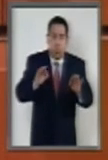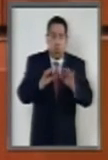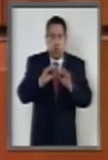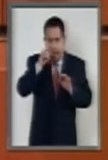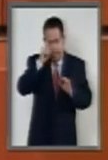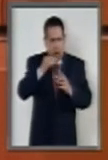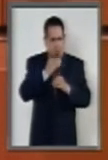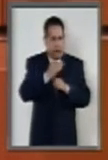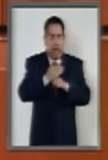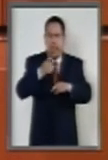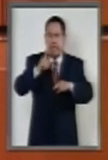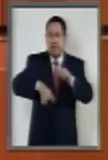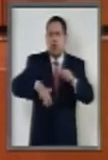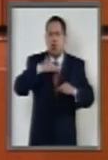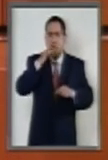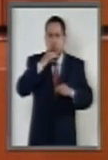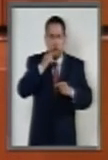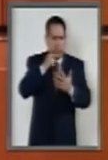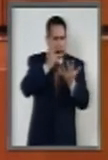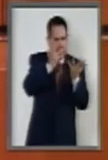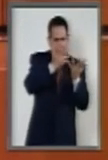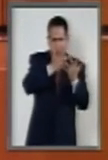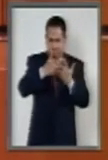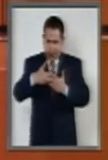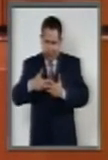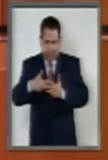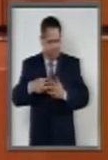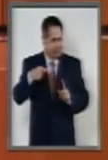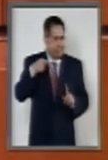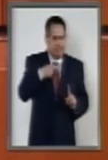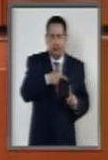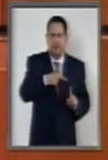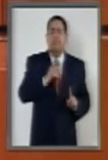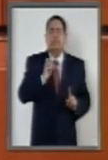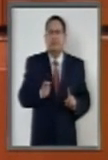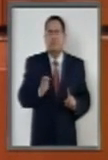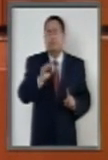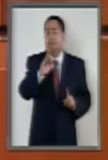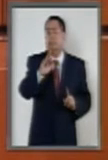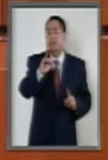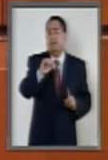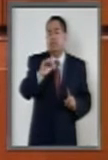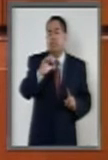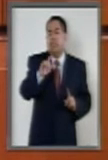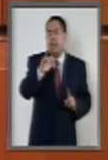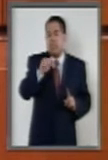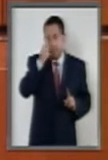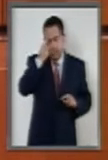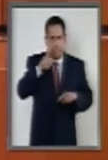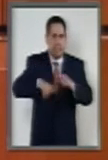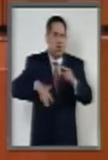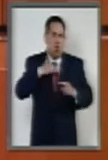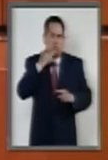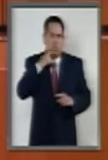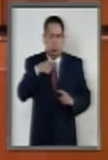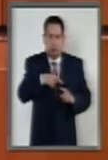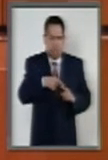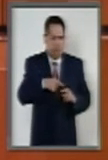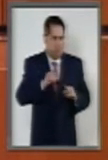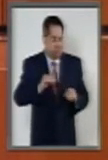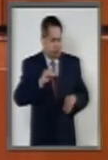esquema anticorrupción lo conforma la Fiscalía de Combate a la Corrupción, que se